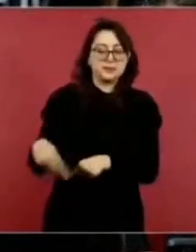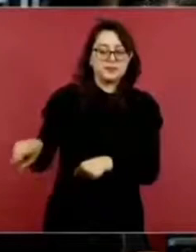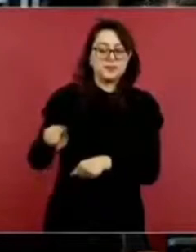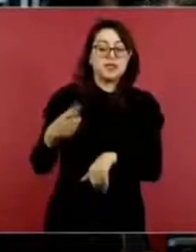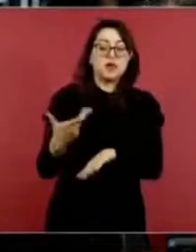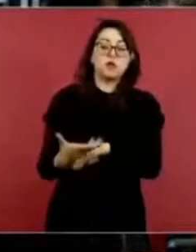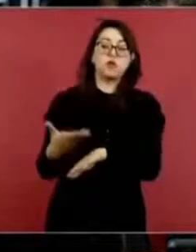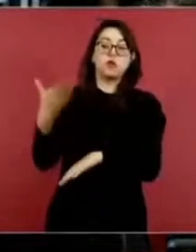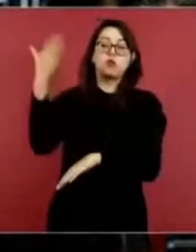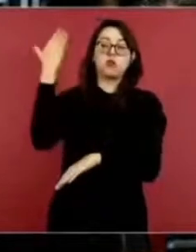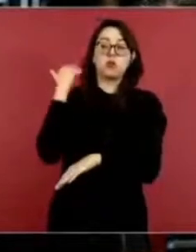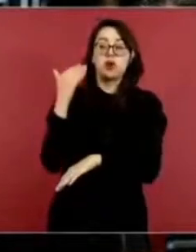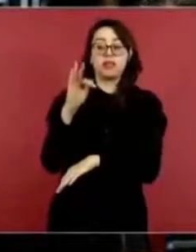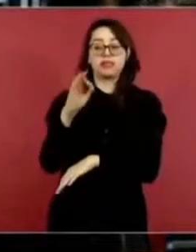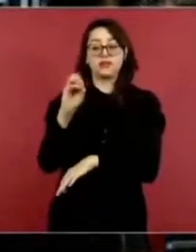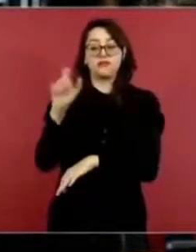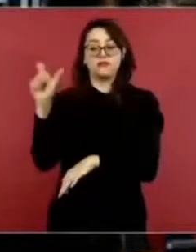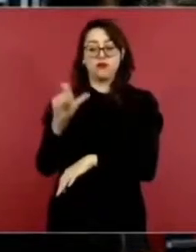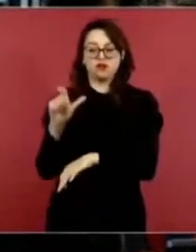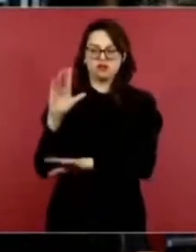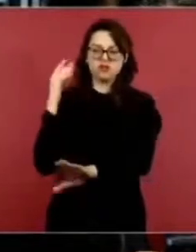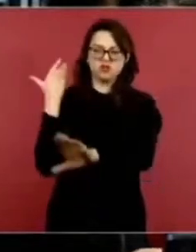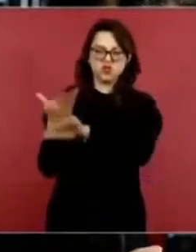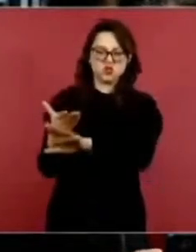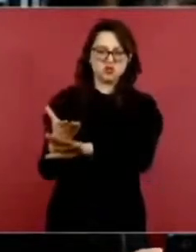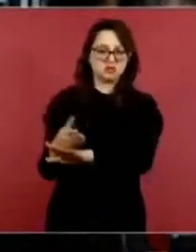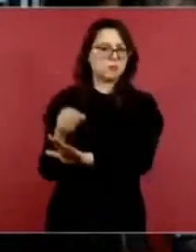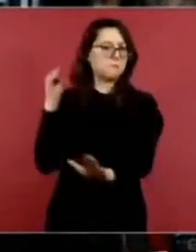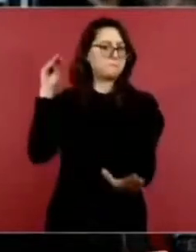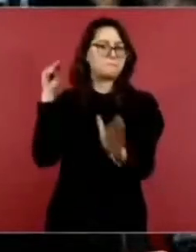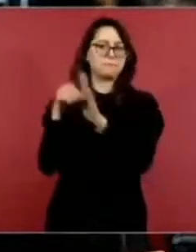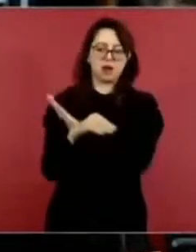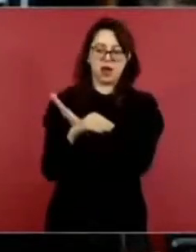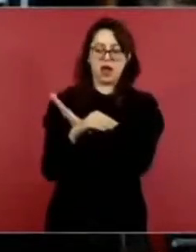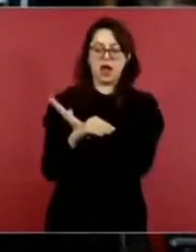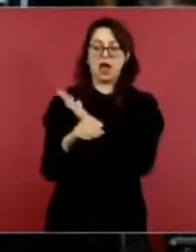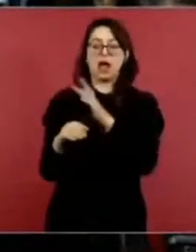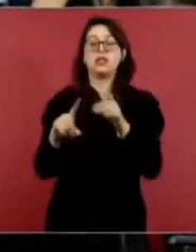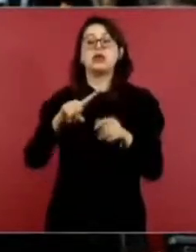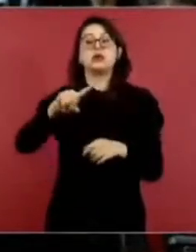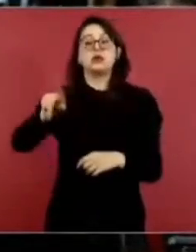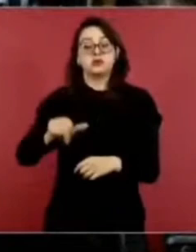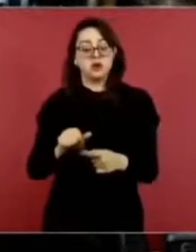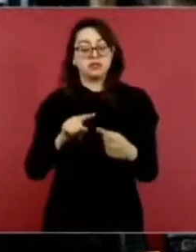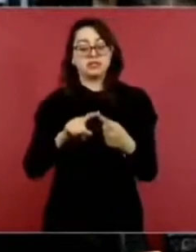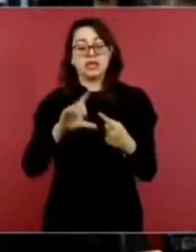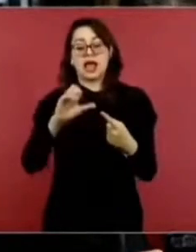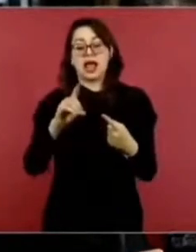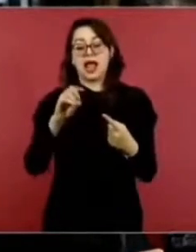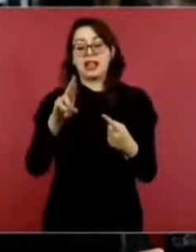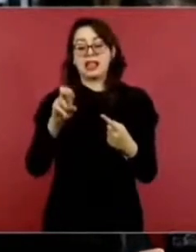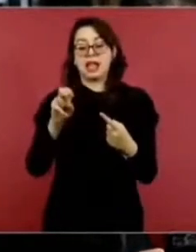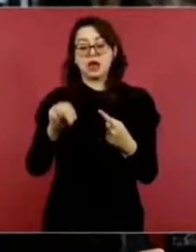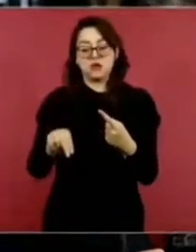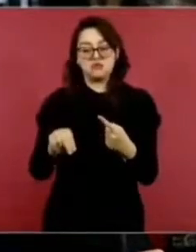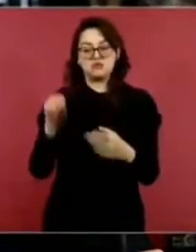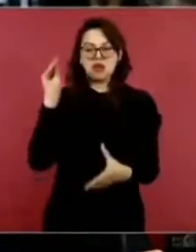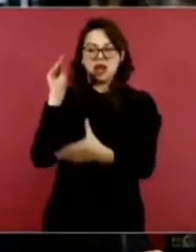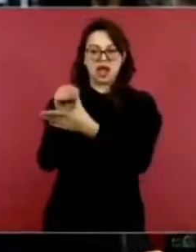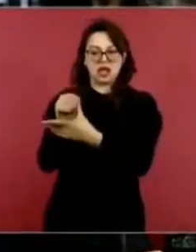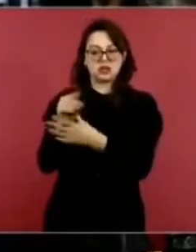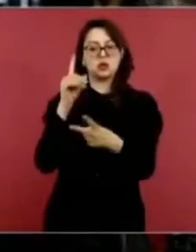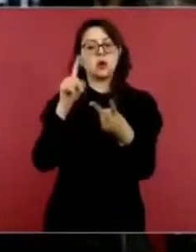con Peña Nieto tampoco. Entonces ahora antes de que usted se vaya pues le piden si habría la